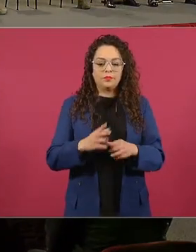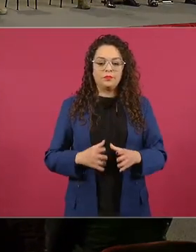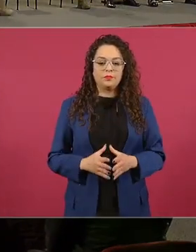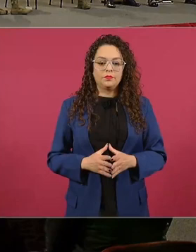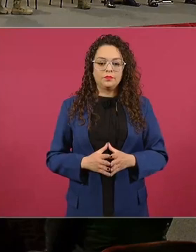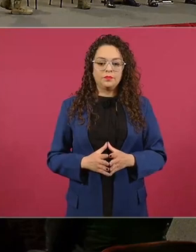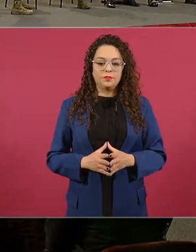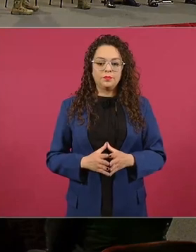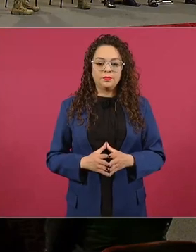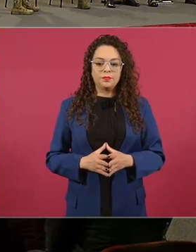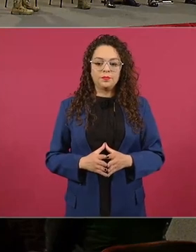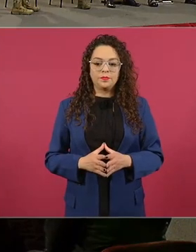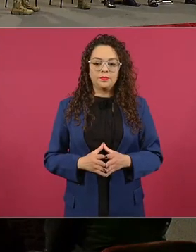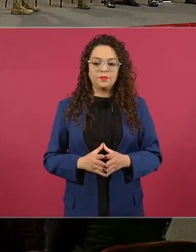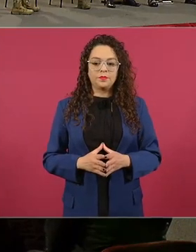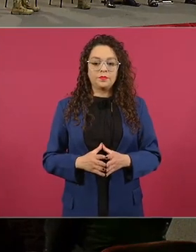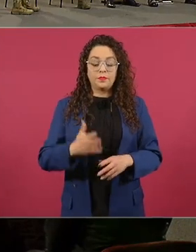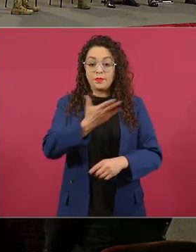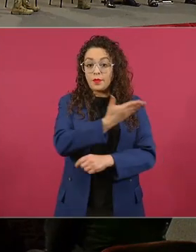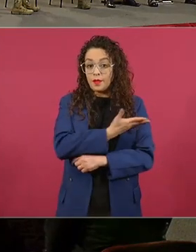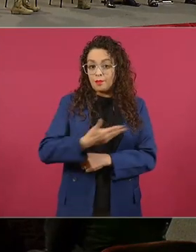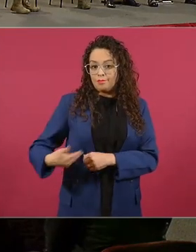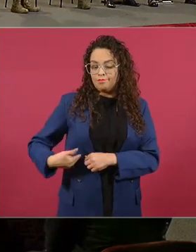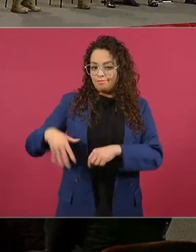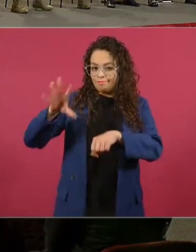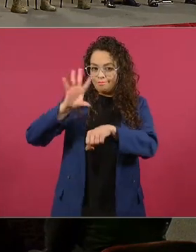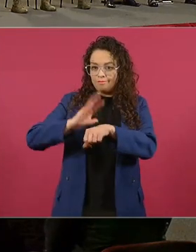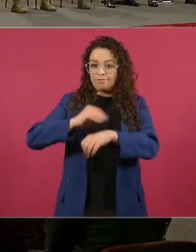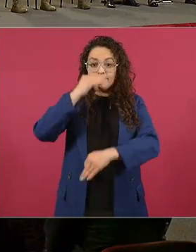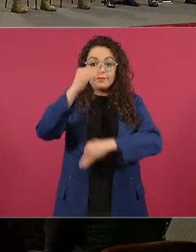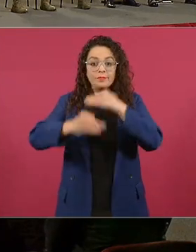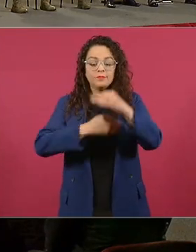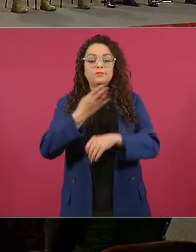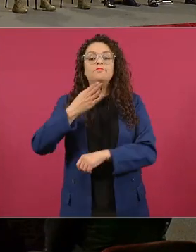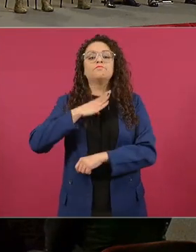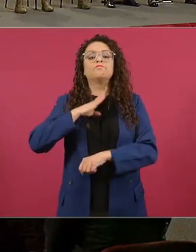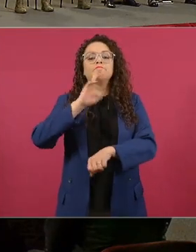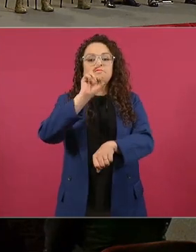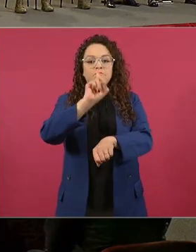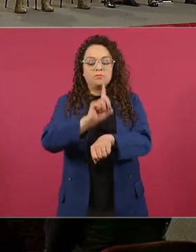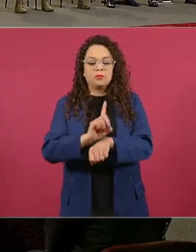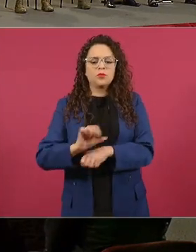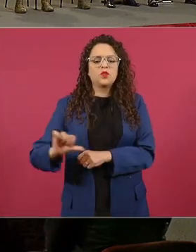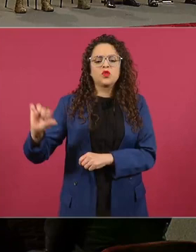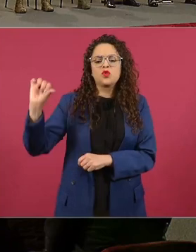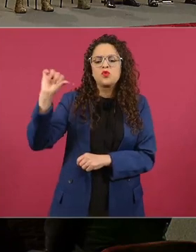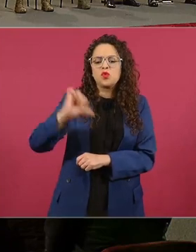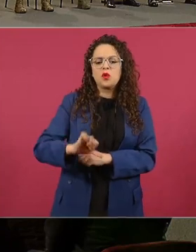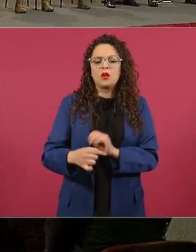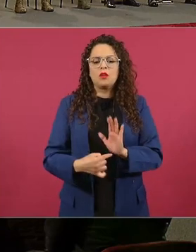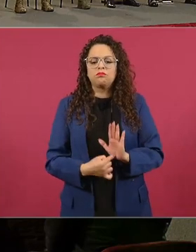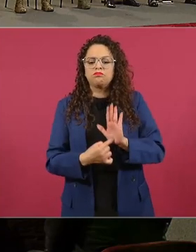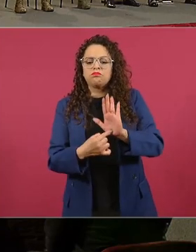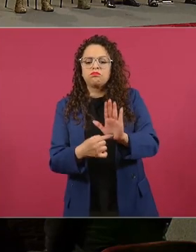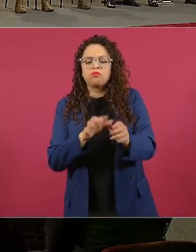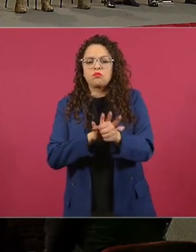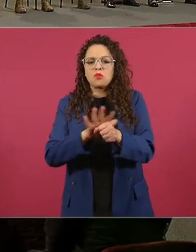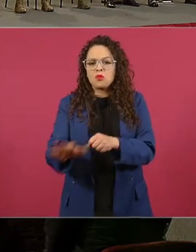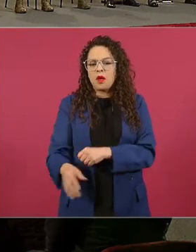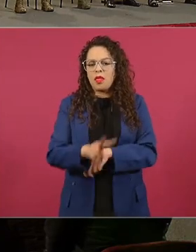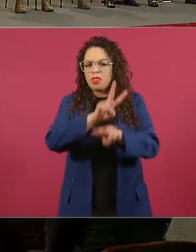Con su permiso, señor presidente. Buenos días a todas y a todos. El día de hoy vamos a presentar tres temas